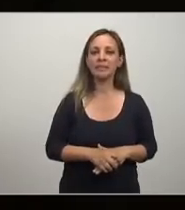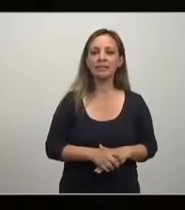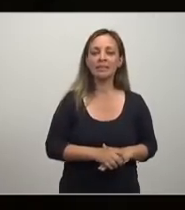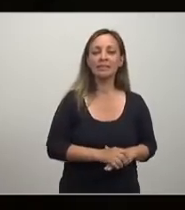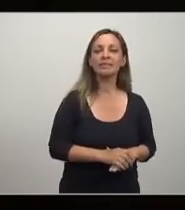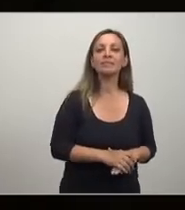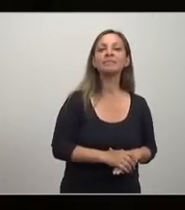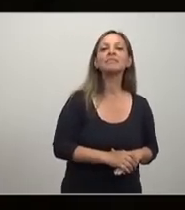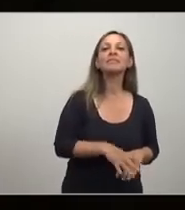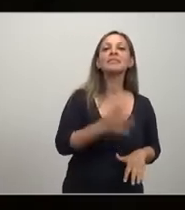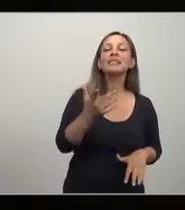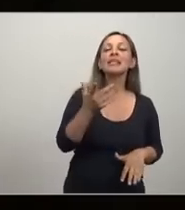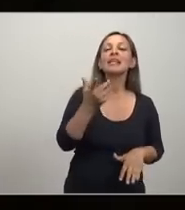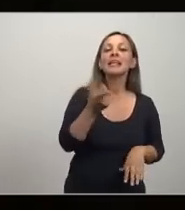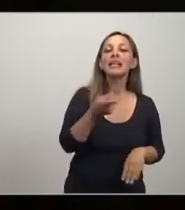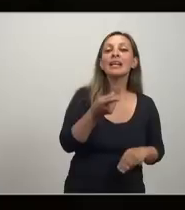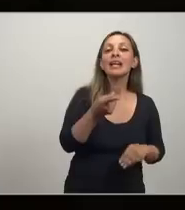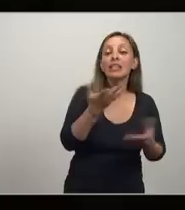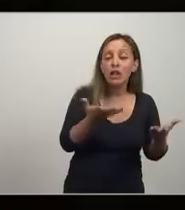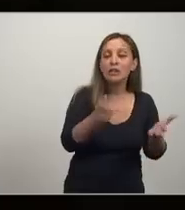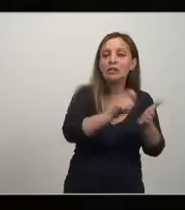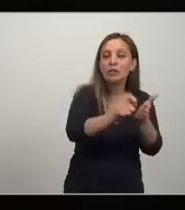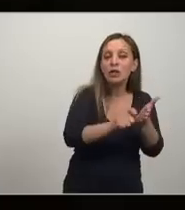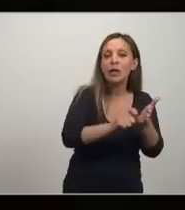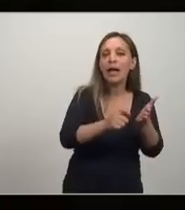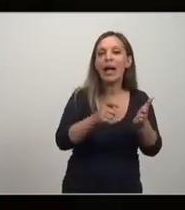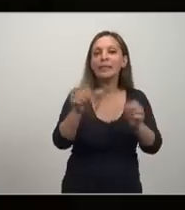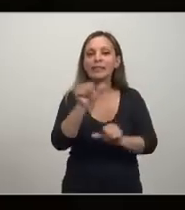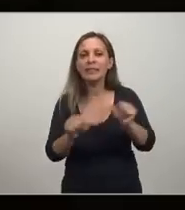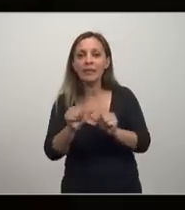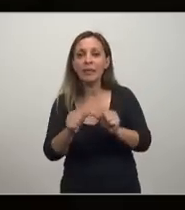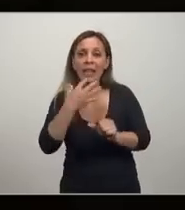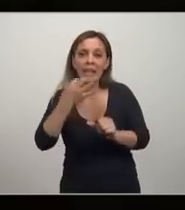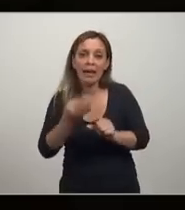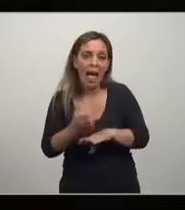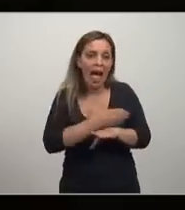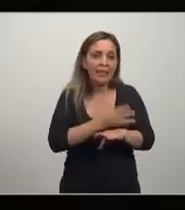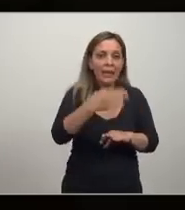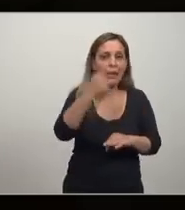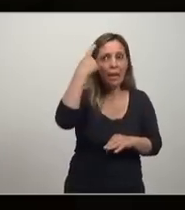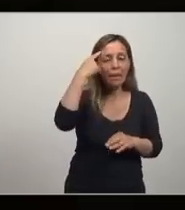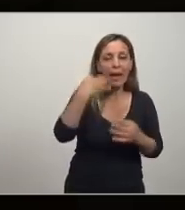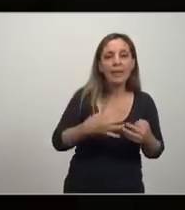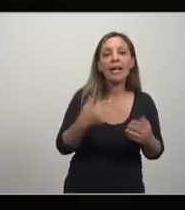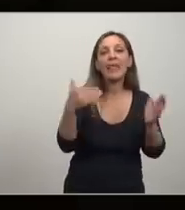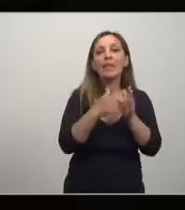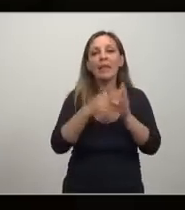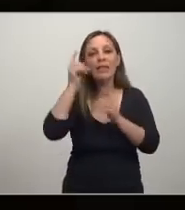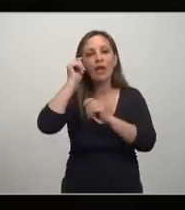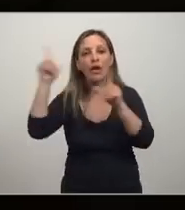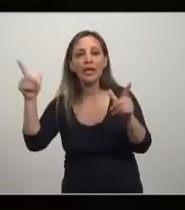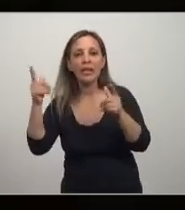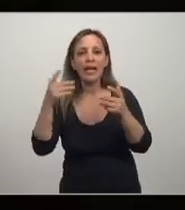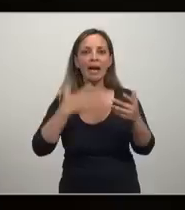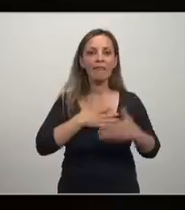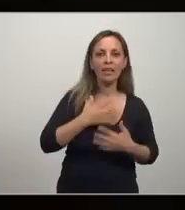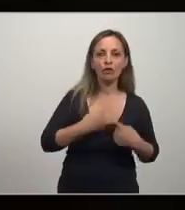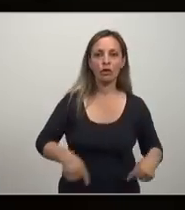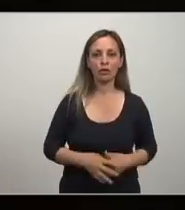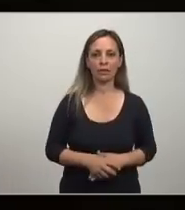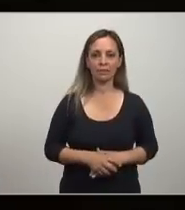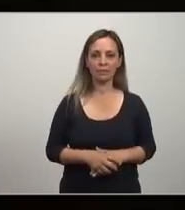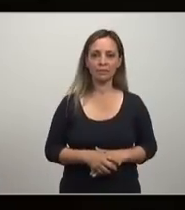y queridos jóvenes la neutralidad científica no existe o sea no hay que escandalizarse todos tenemos nuestros prejuicios nuestras ideas nuestros afectos nuestros desafectos